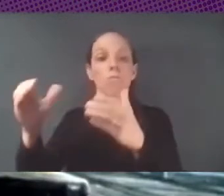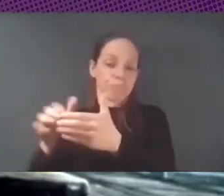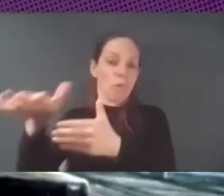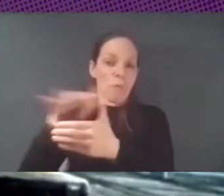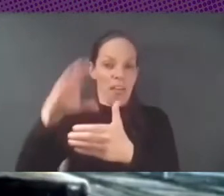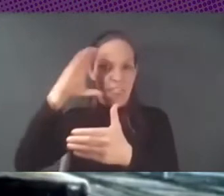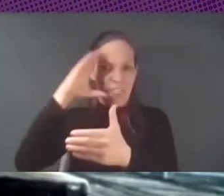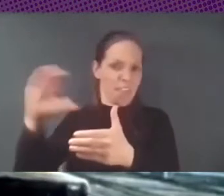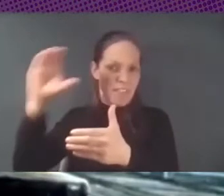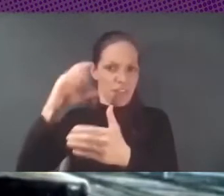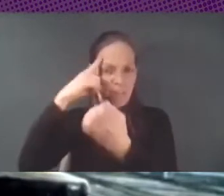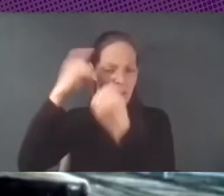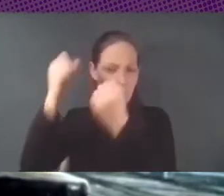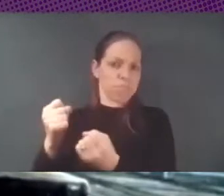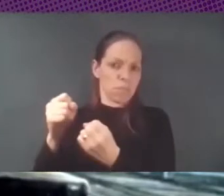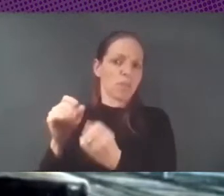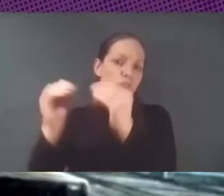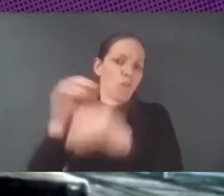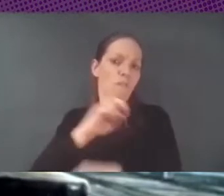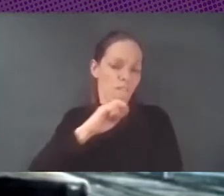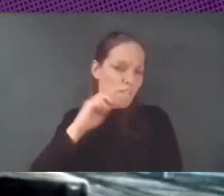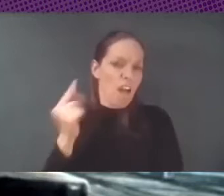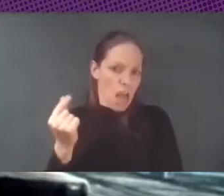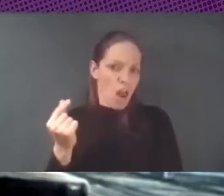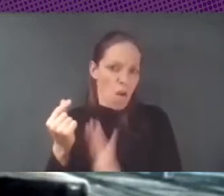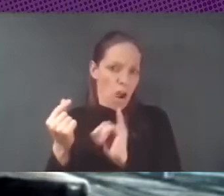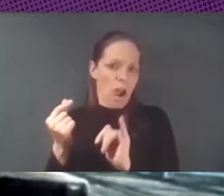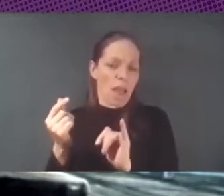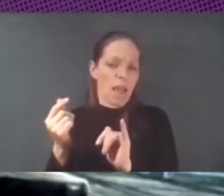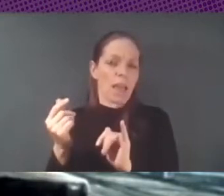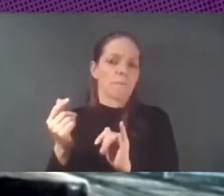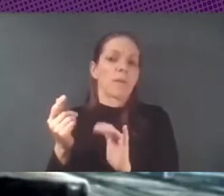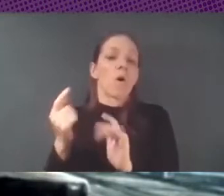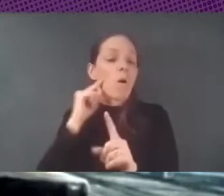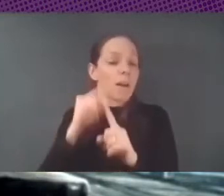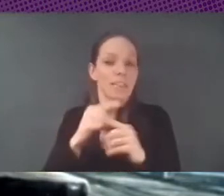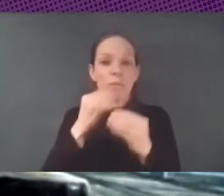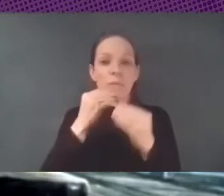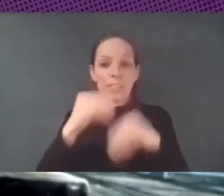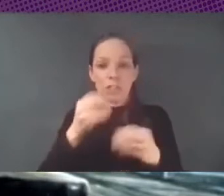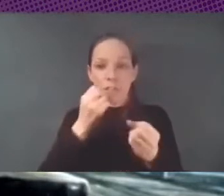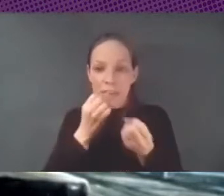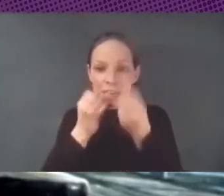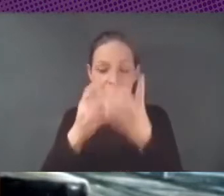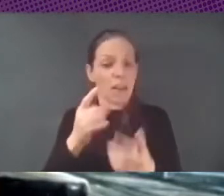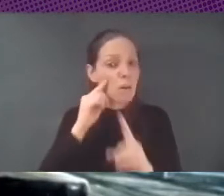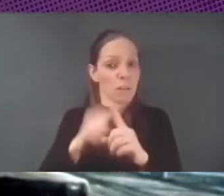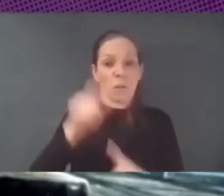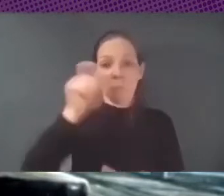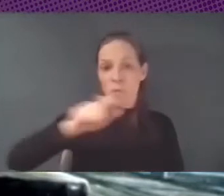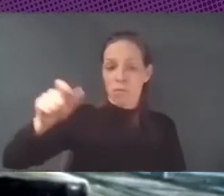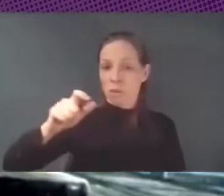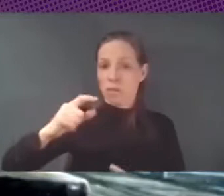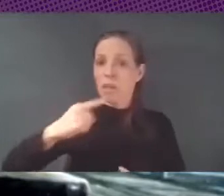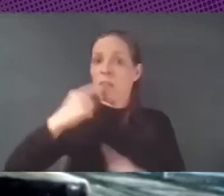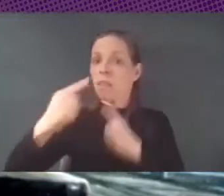teniéndolo, pero para hablar y para, digamos, proporcionar historias y para que la gente pueda hablar en el momento de lo que